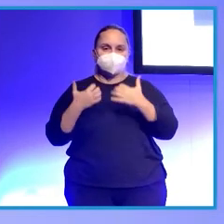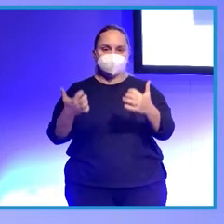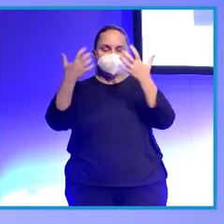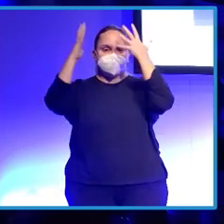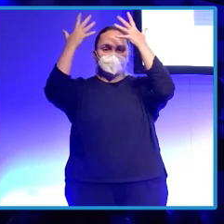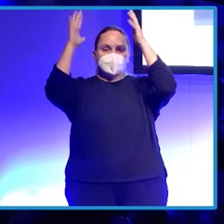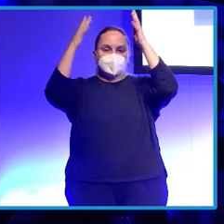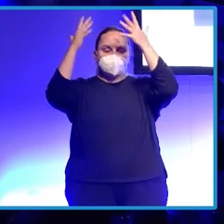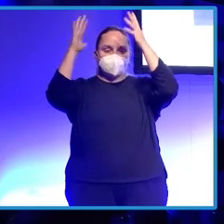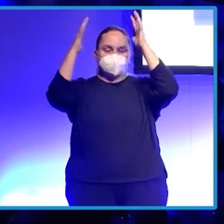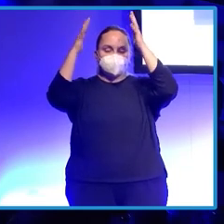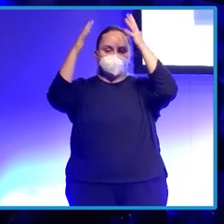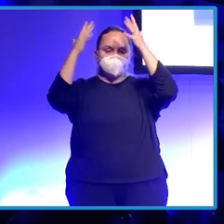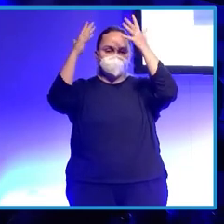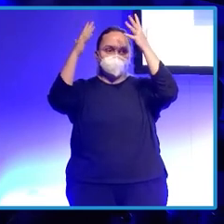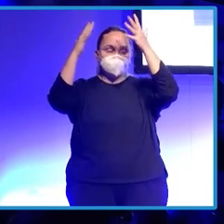Aplausos.